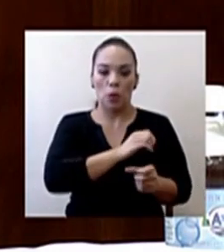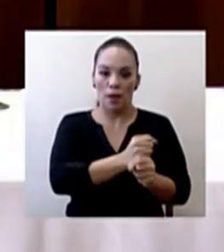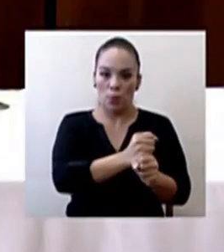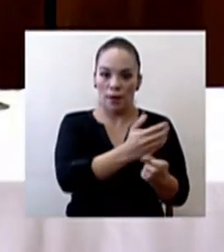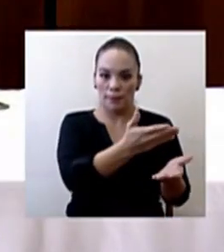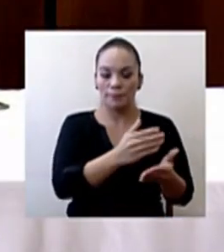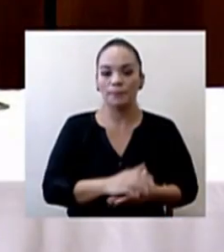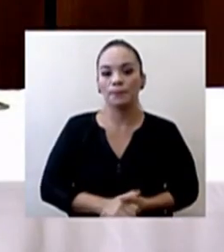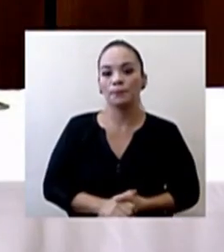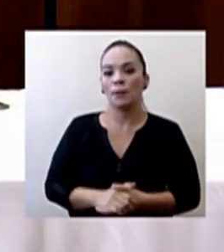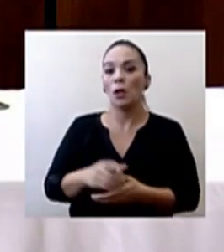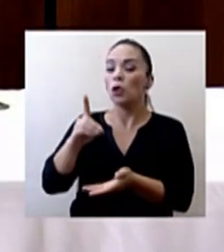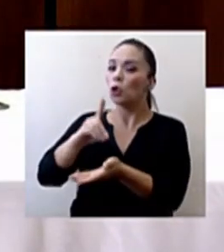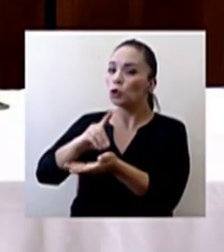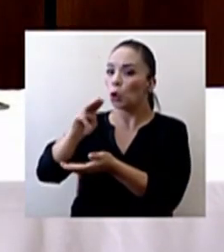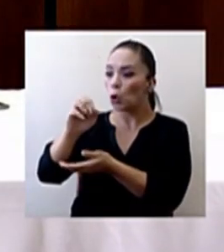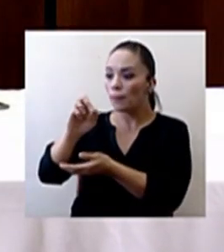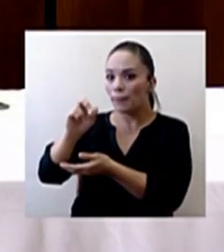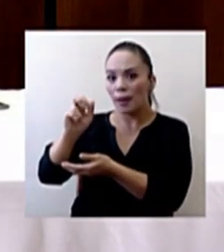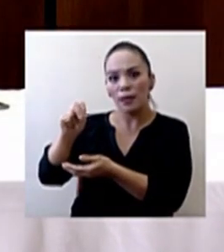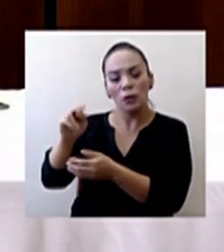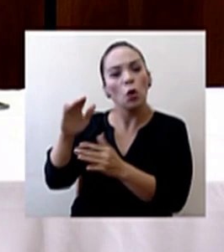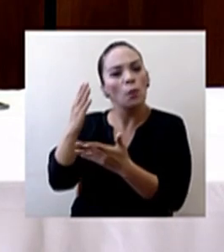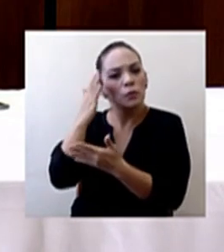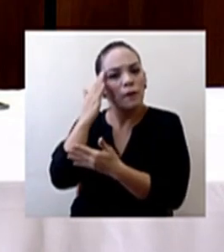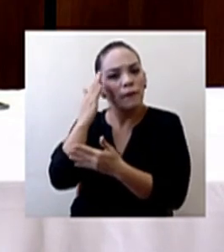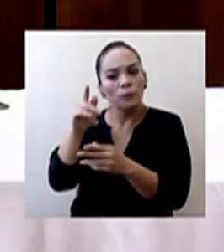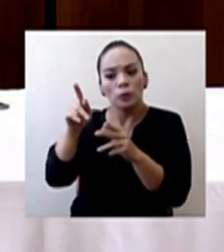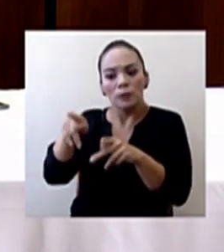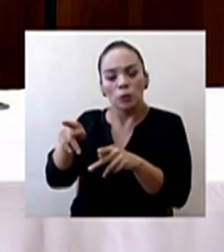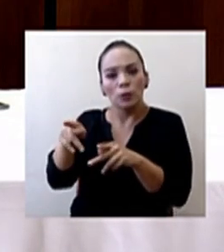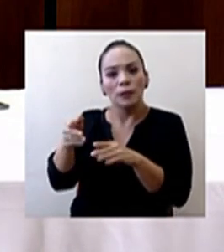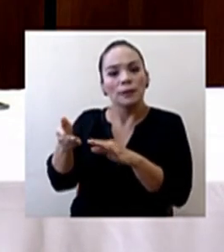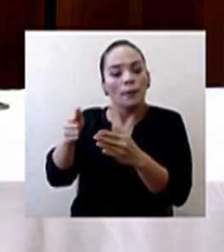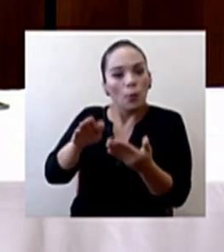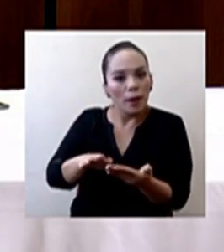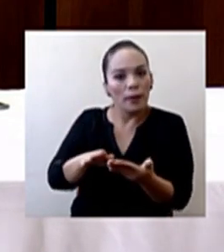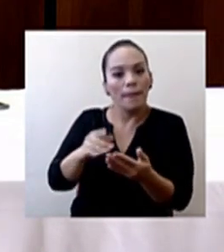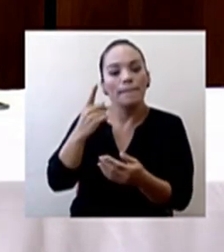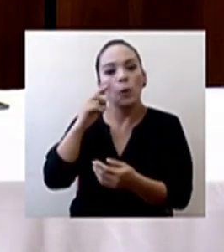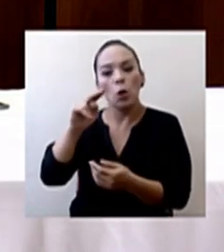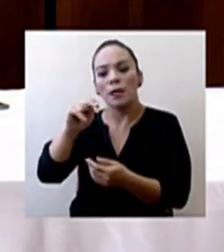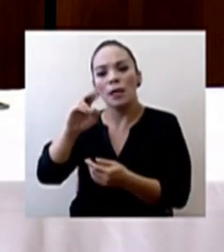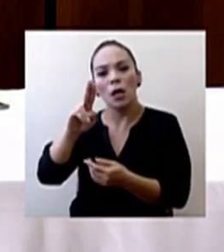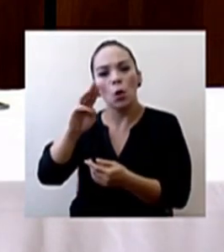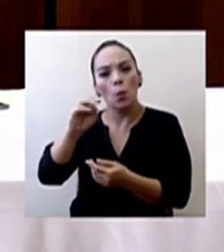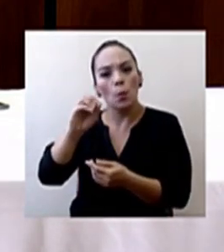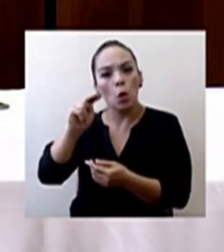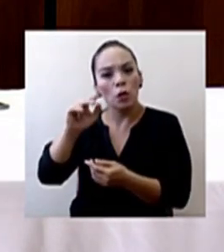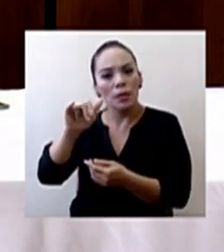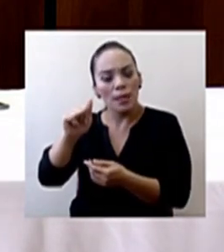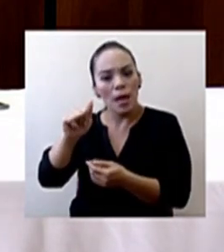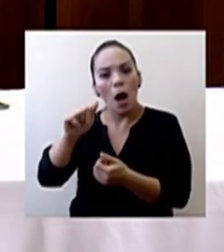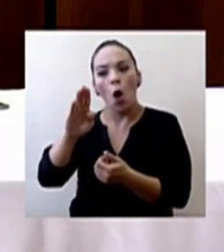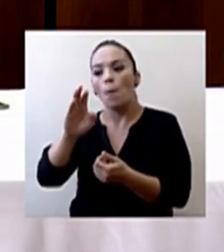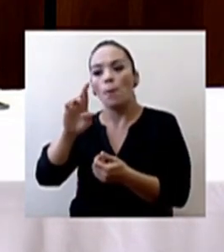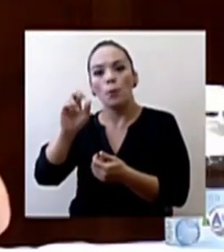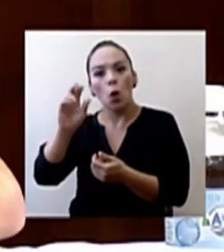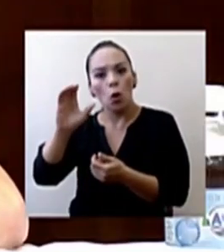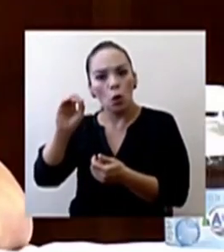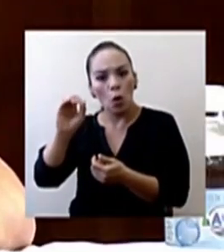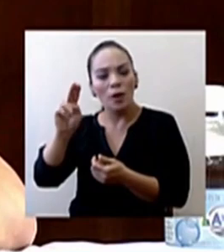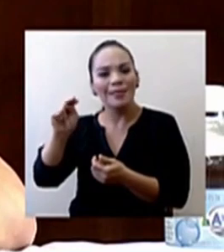Doctor Marín, ¿cómo podemos saber que los fallecimientos, por ejemplo, por neumonía o bronconeumonía, no corresponden a fallecimientos por COVID?